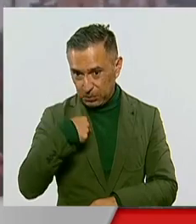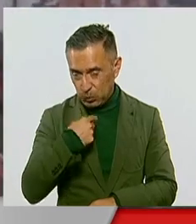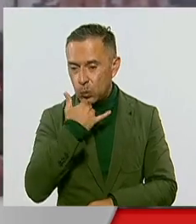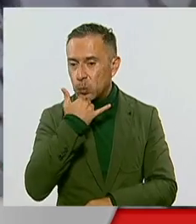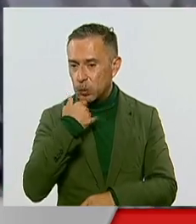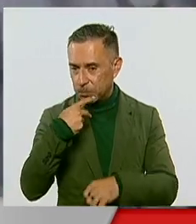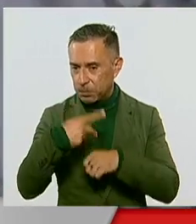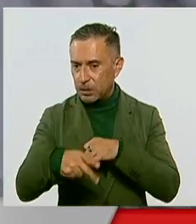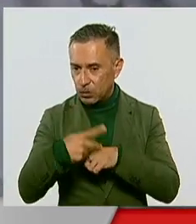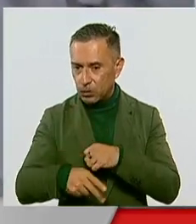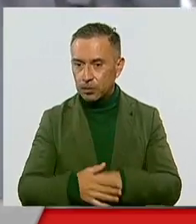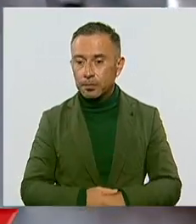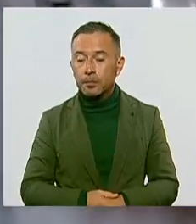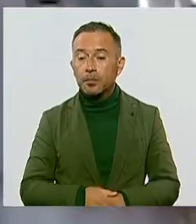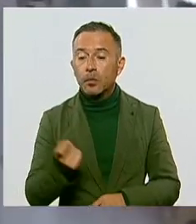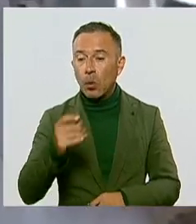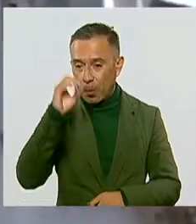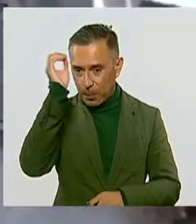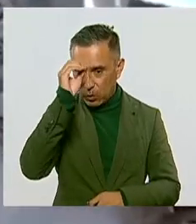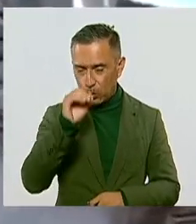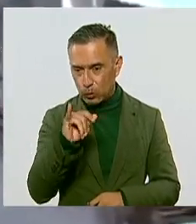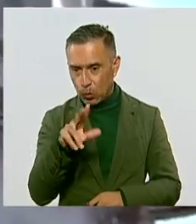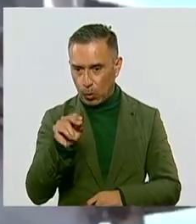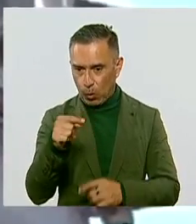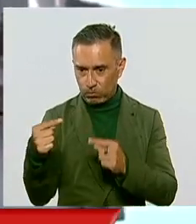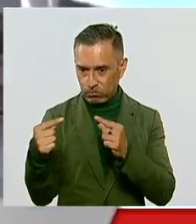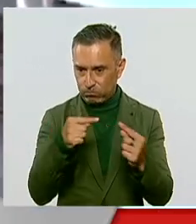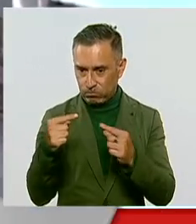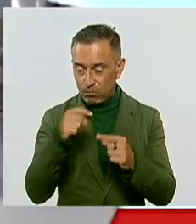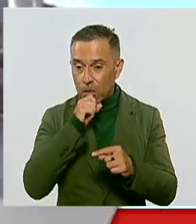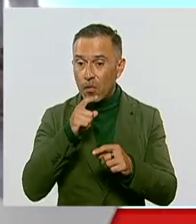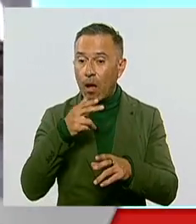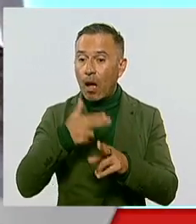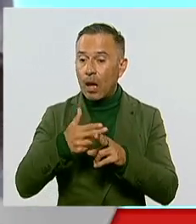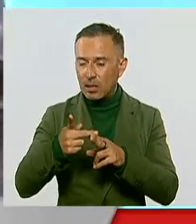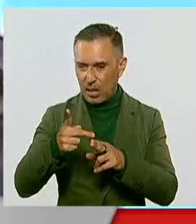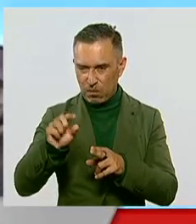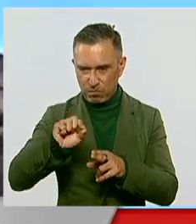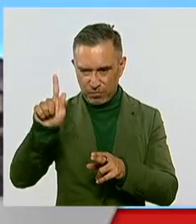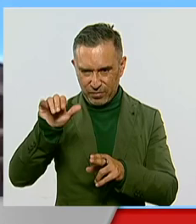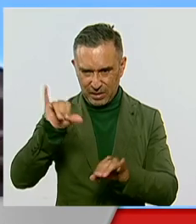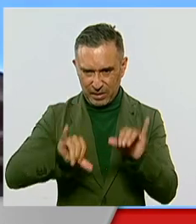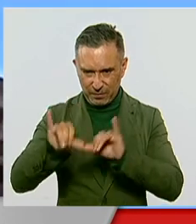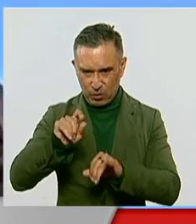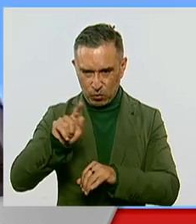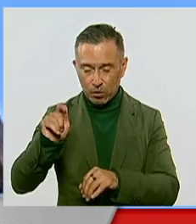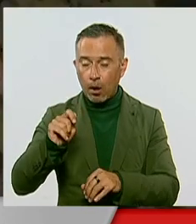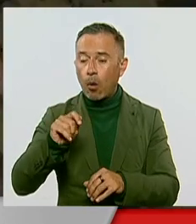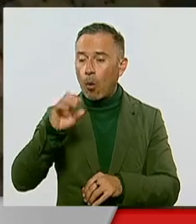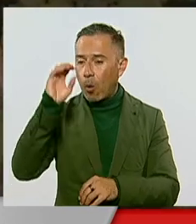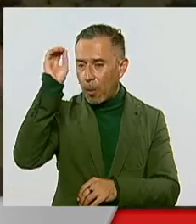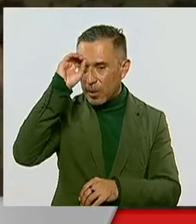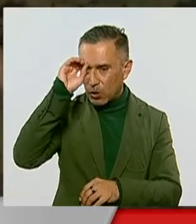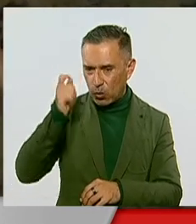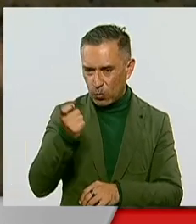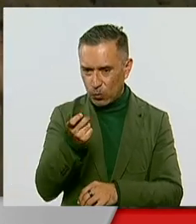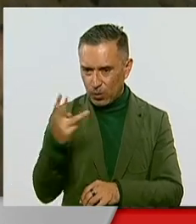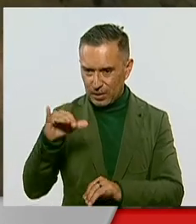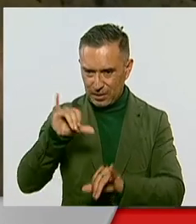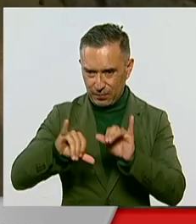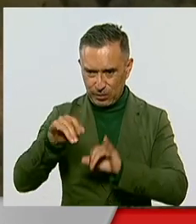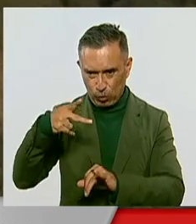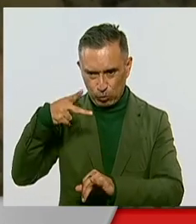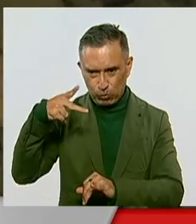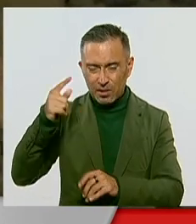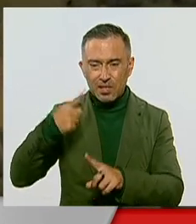peligroso. Las posturas están encontradas incluso entre científicos. Así lo revela una recopilación de opiniones entre científicos hecha